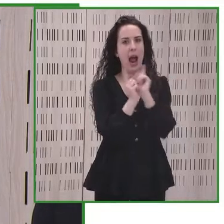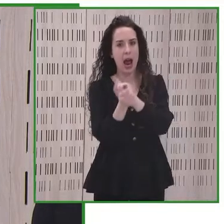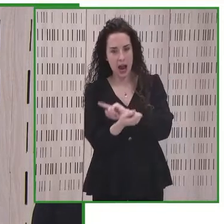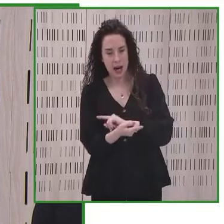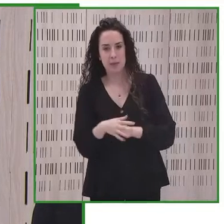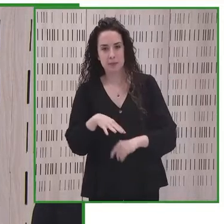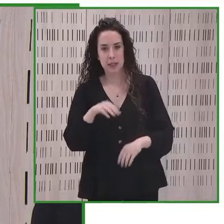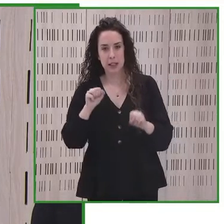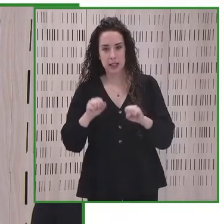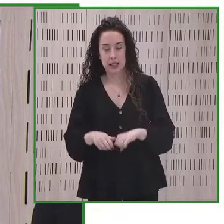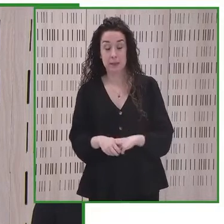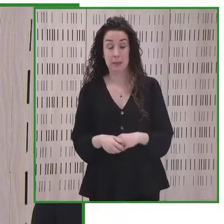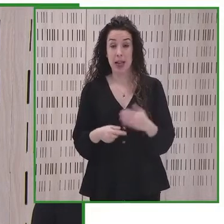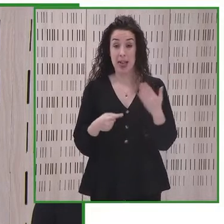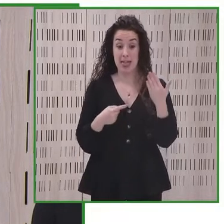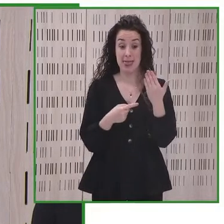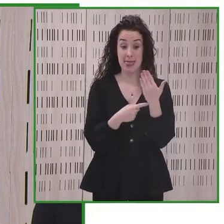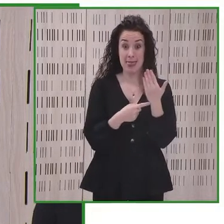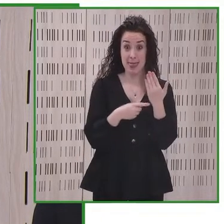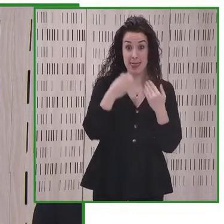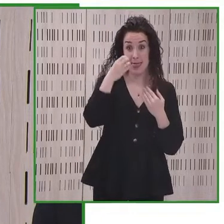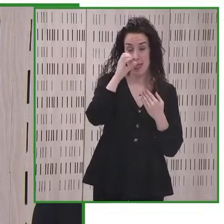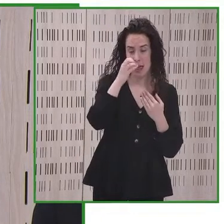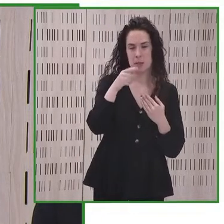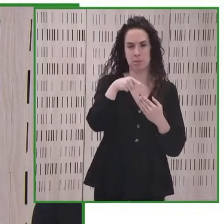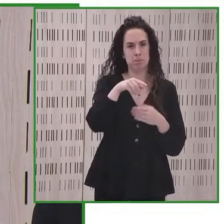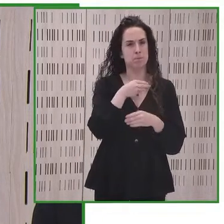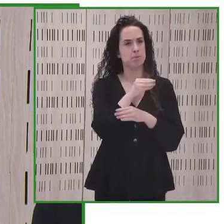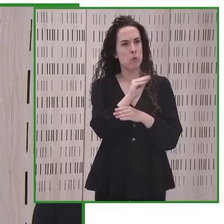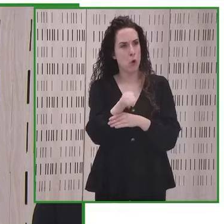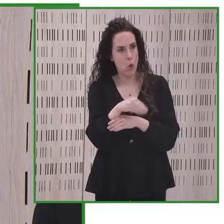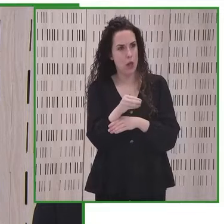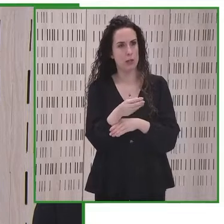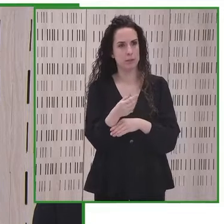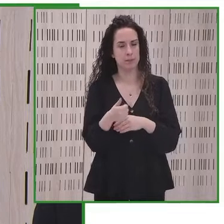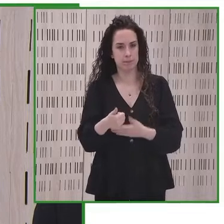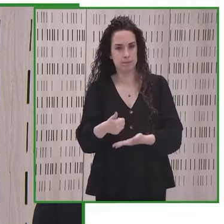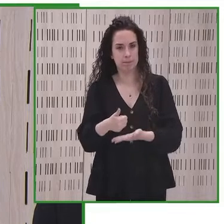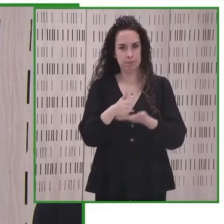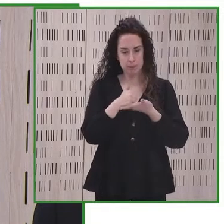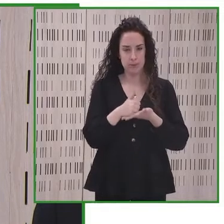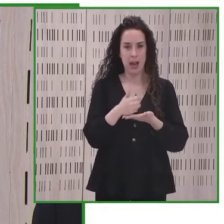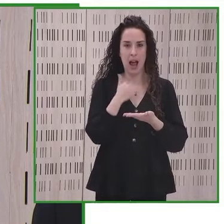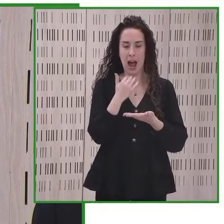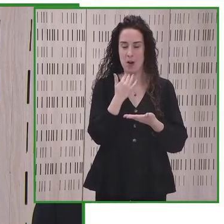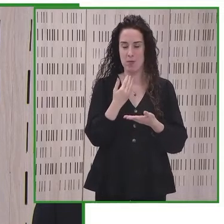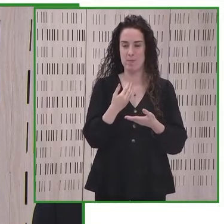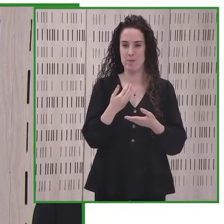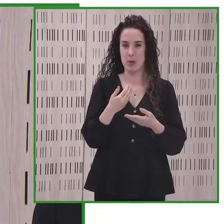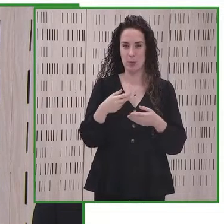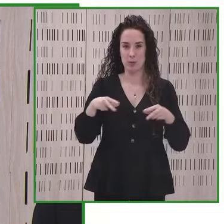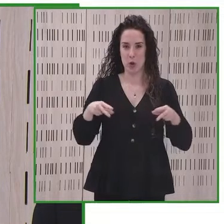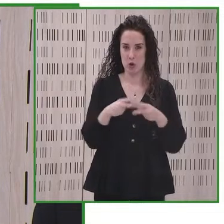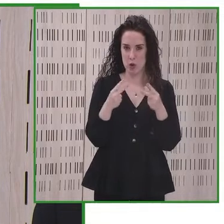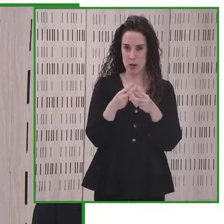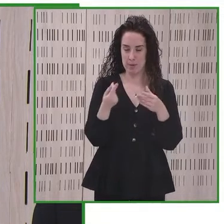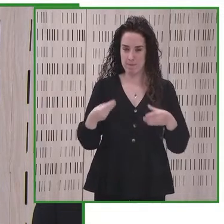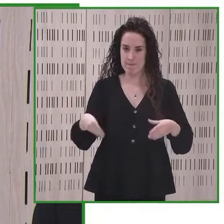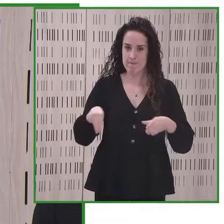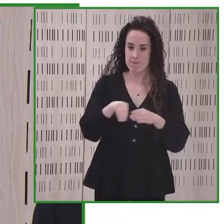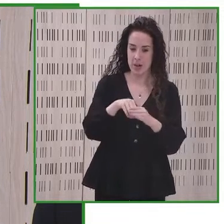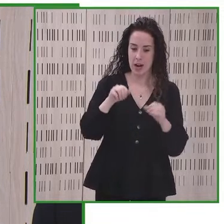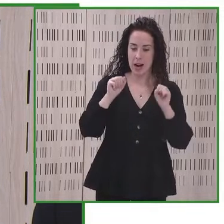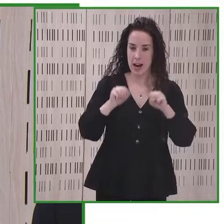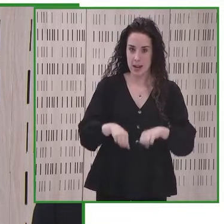ciencia y la tecnología como cuidado, como salvaguarda, como garantía de inclusión y de cohesión social. En